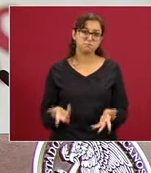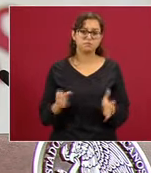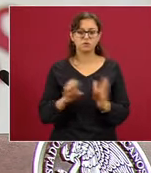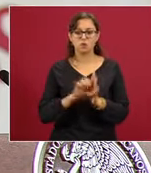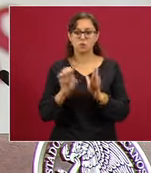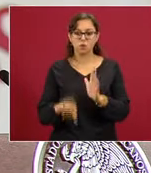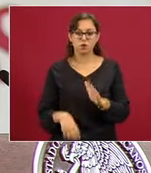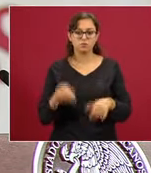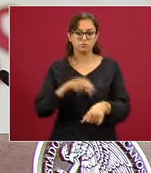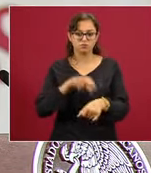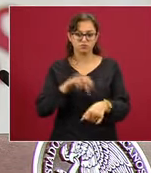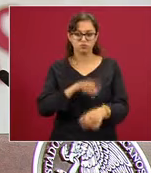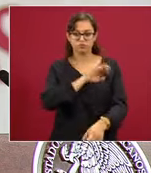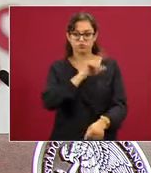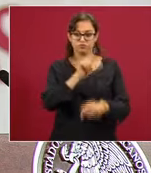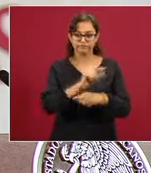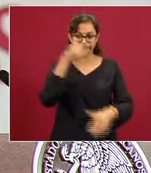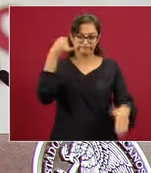especialistas.